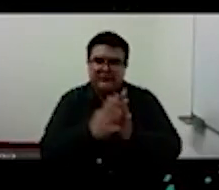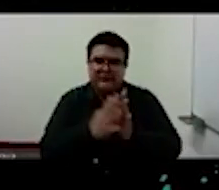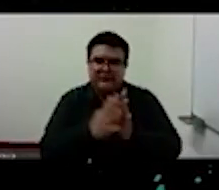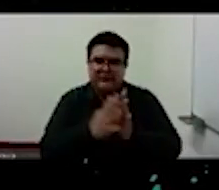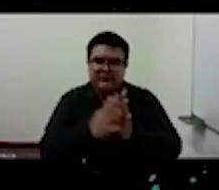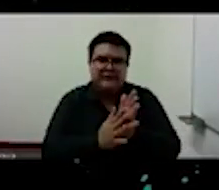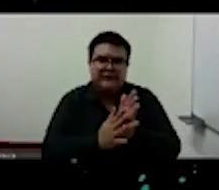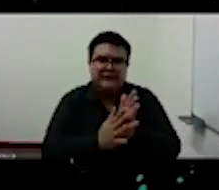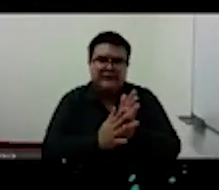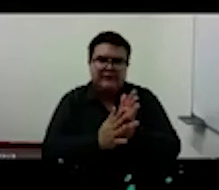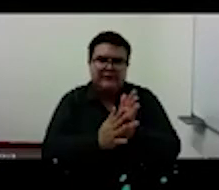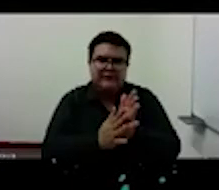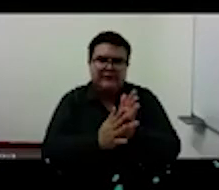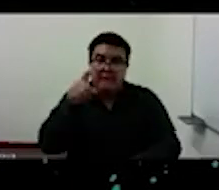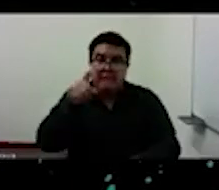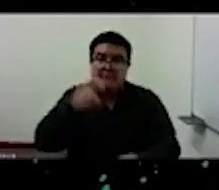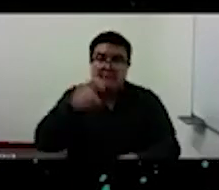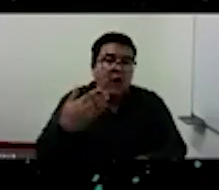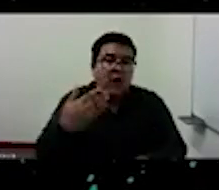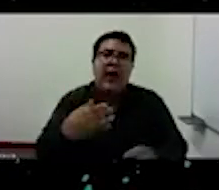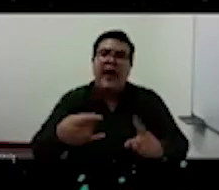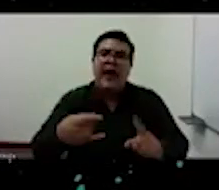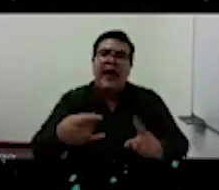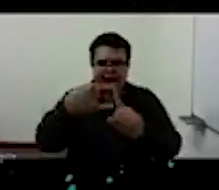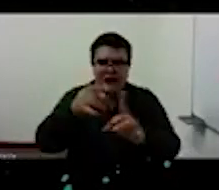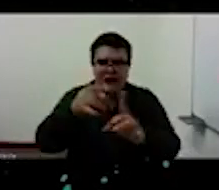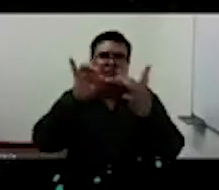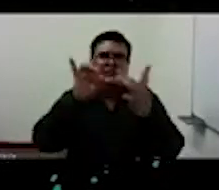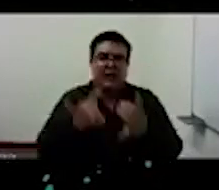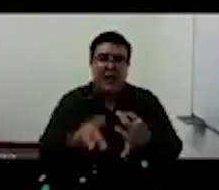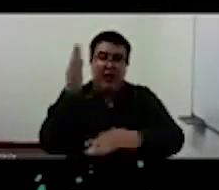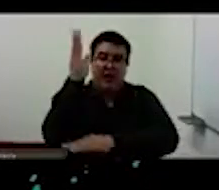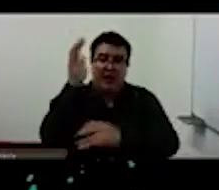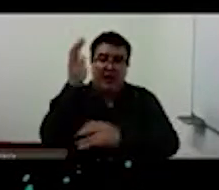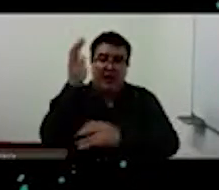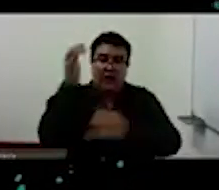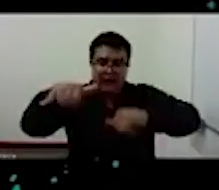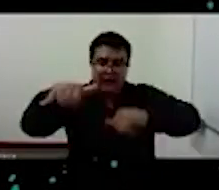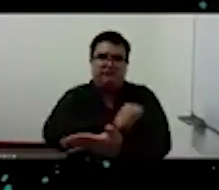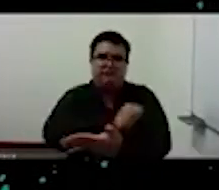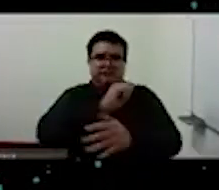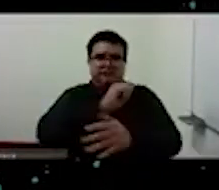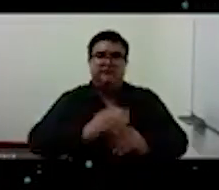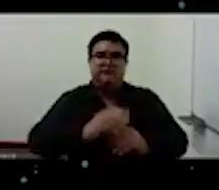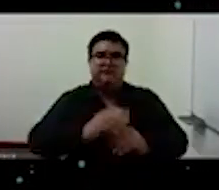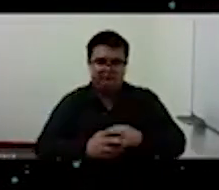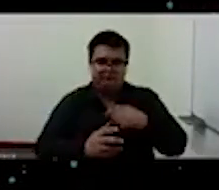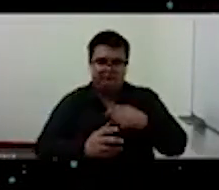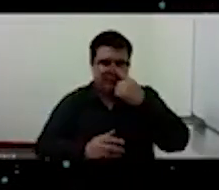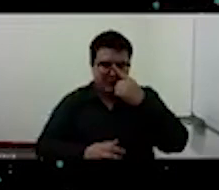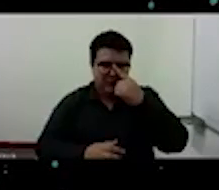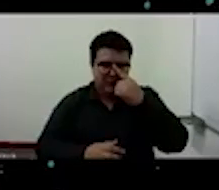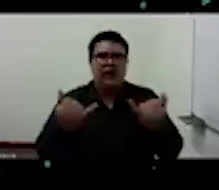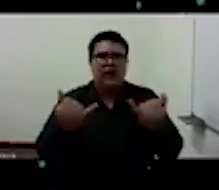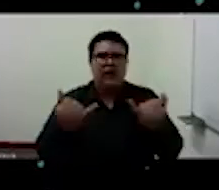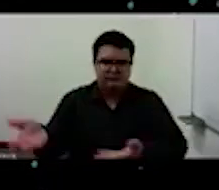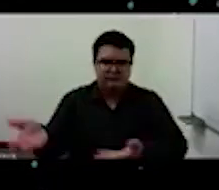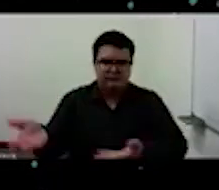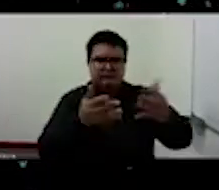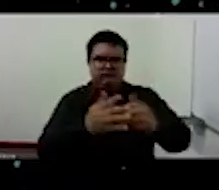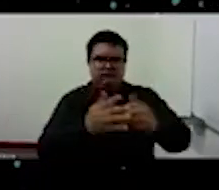únicamente disponible en el chat de la sala Zoom durante cada ponencia. Le damos entonces la palabra